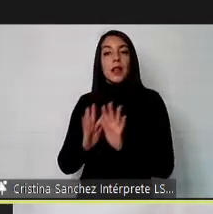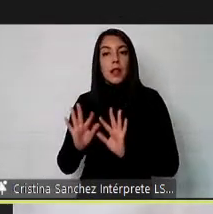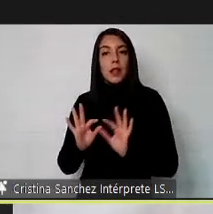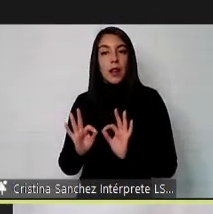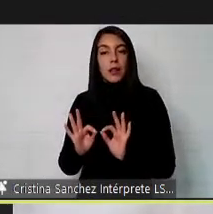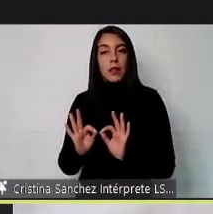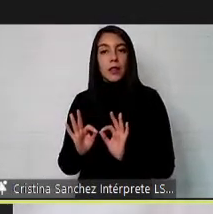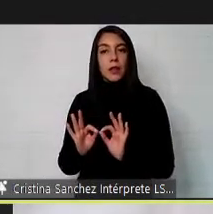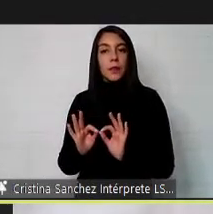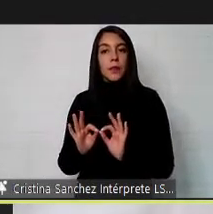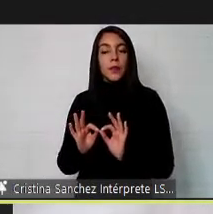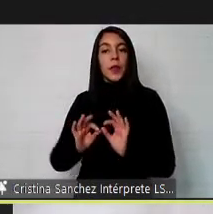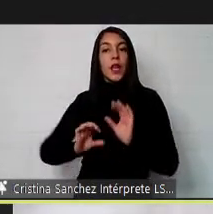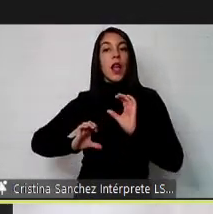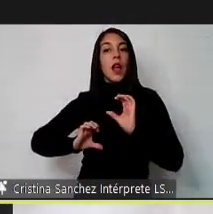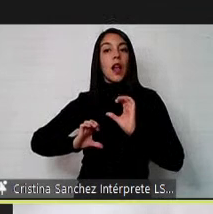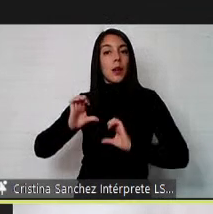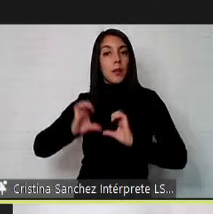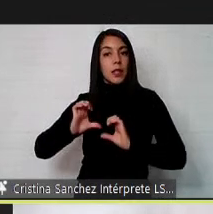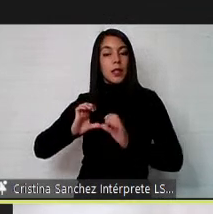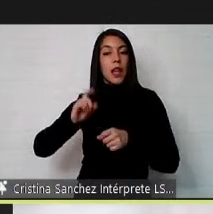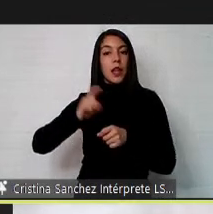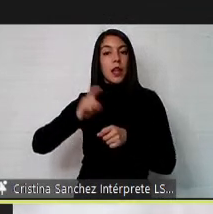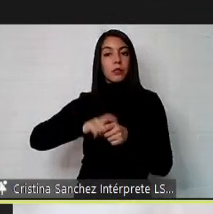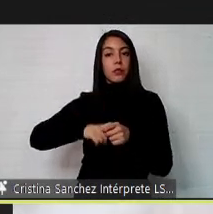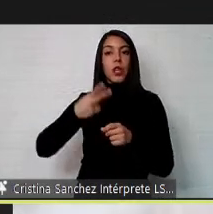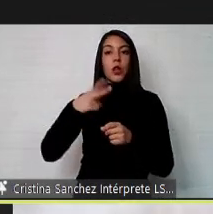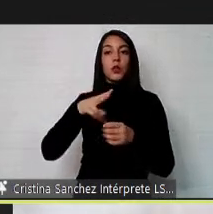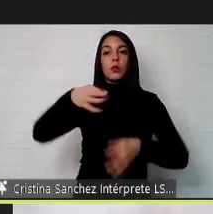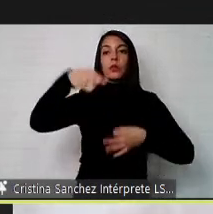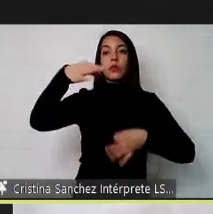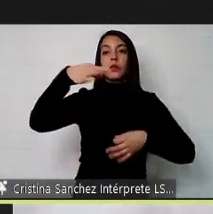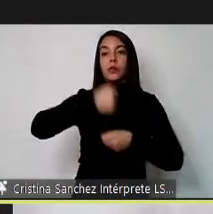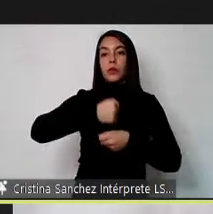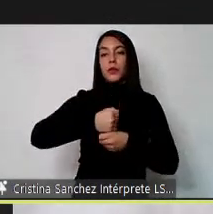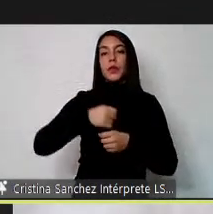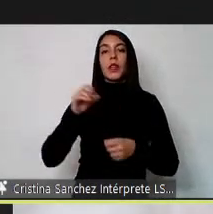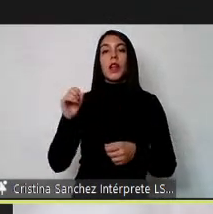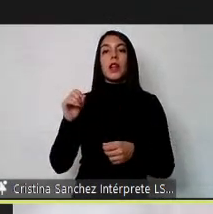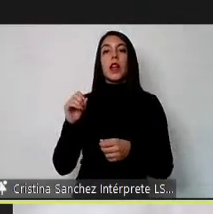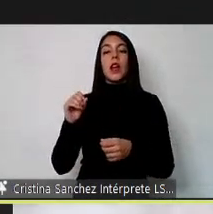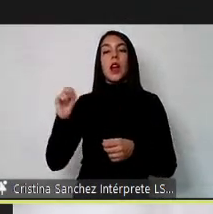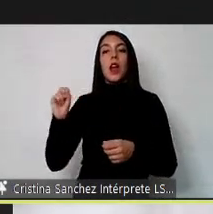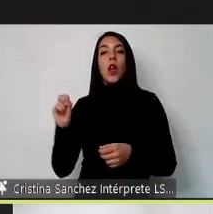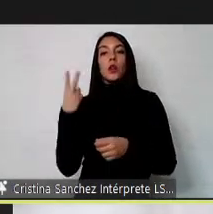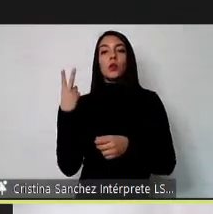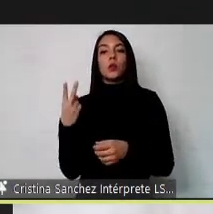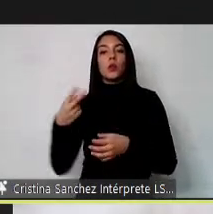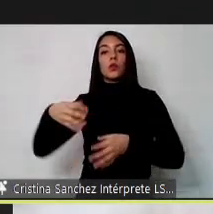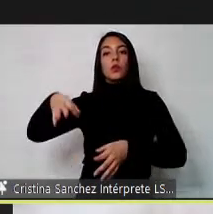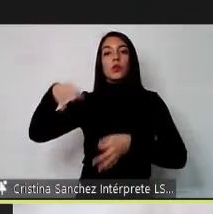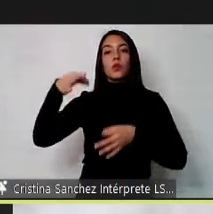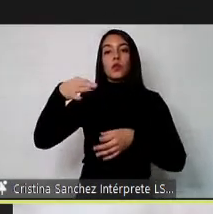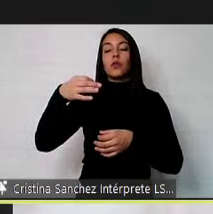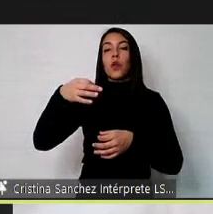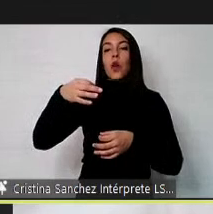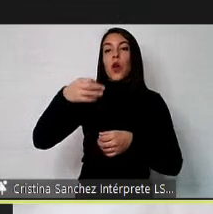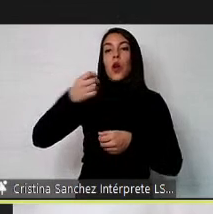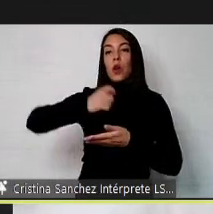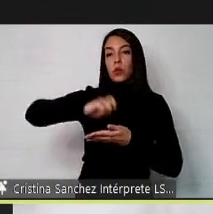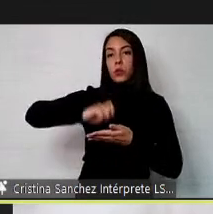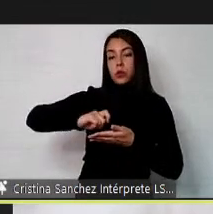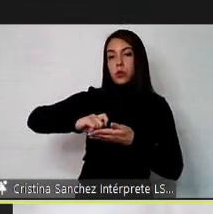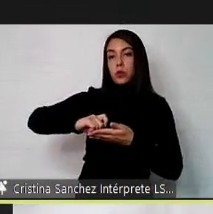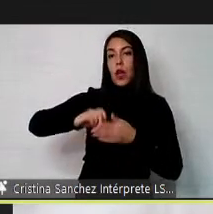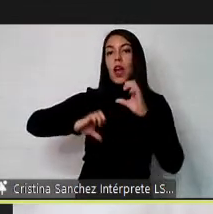por la empresa y registrado su contrato segundo la subcontratación yo puedo subcontratar una empresa que tenga personas con